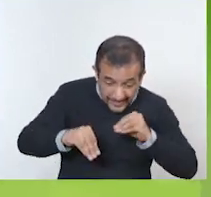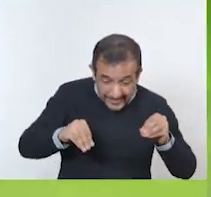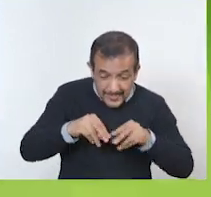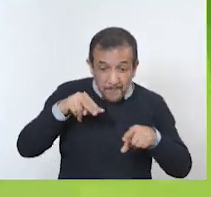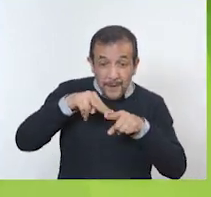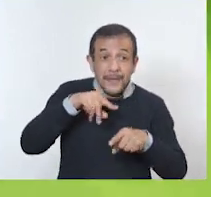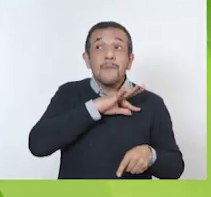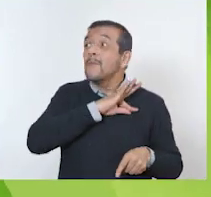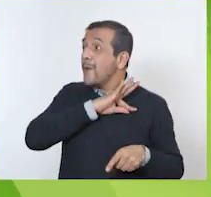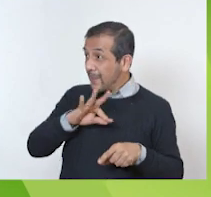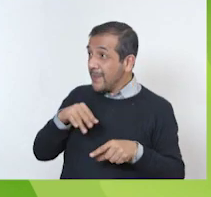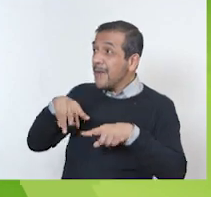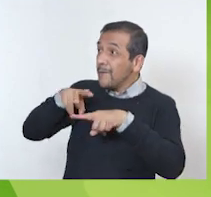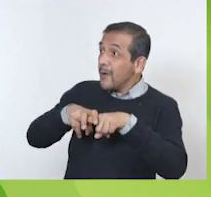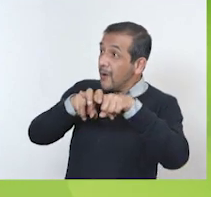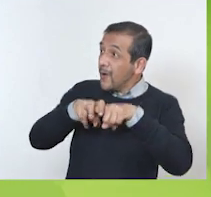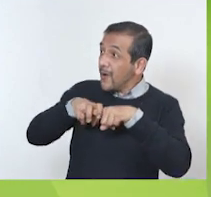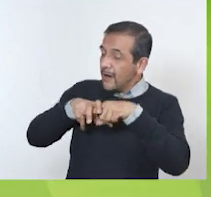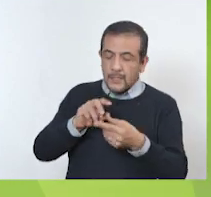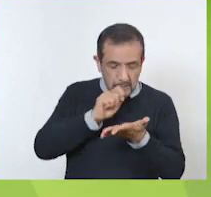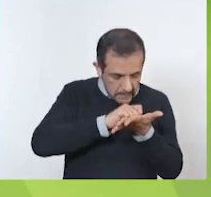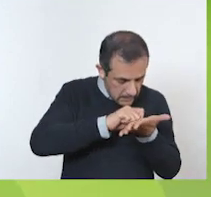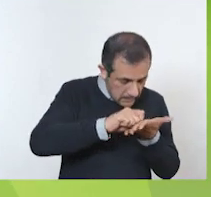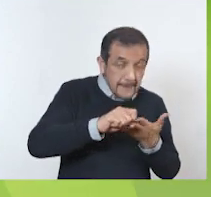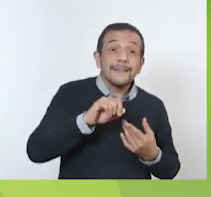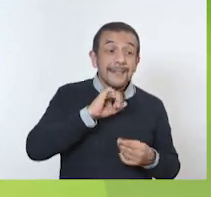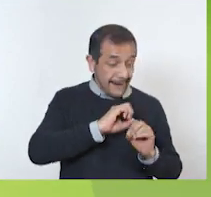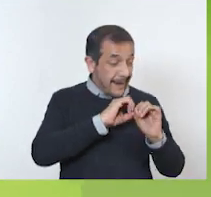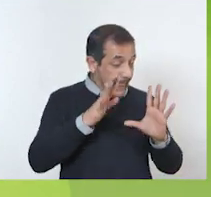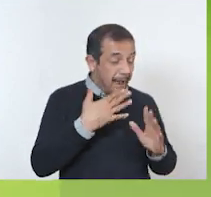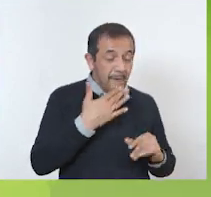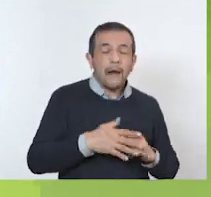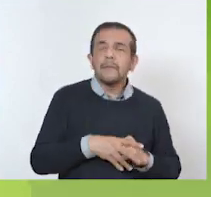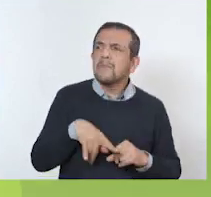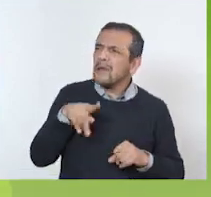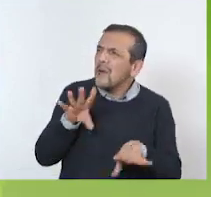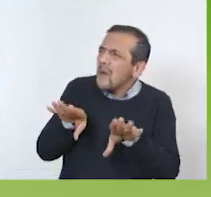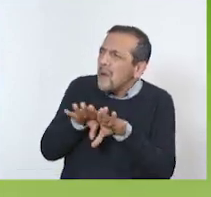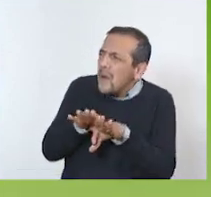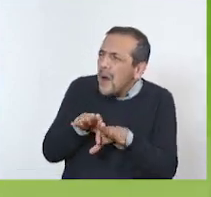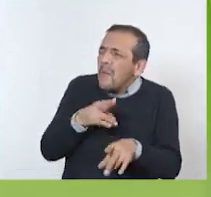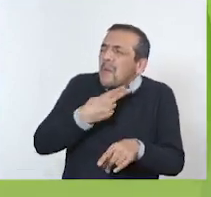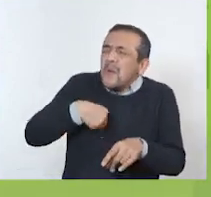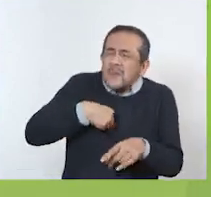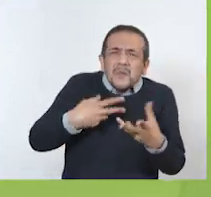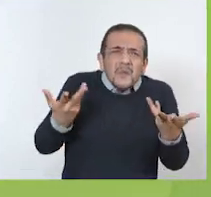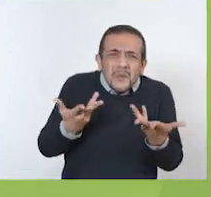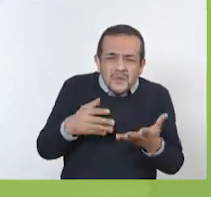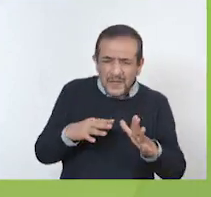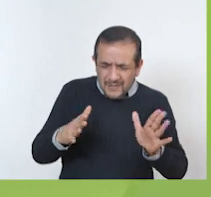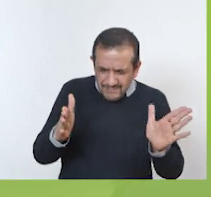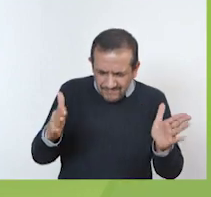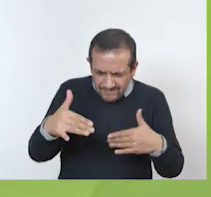poner columpios? ¿Columpios? ¡Claro! ¿Pero cómo los vamos a hacer?